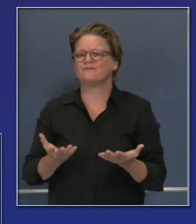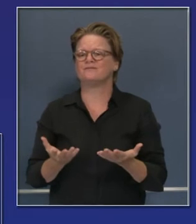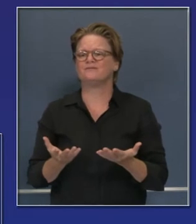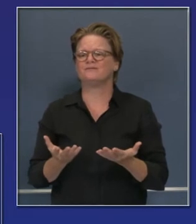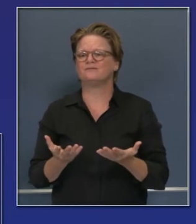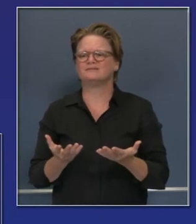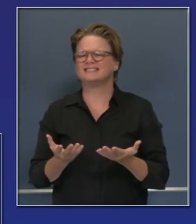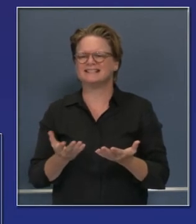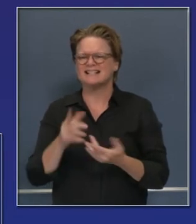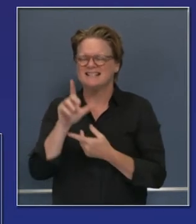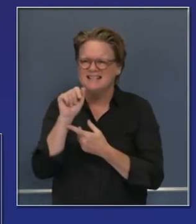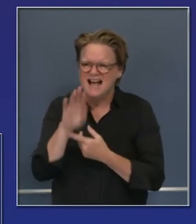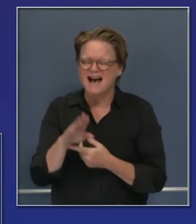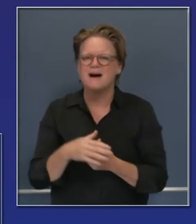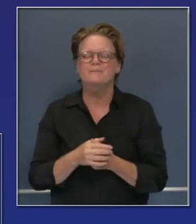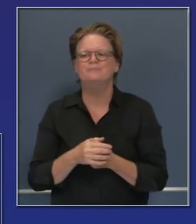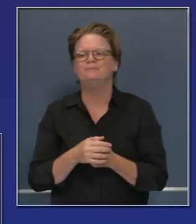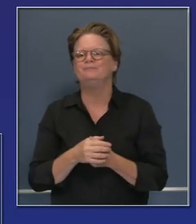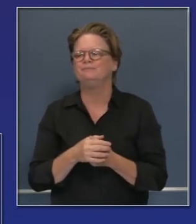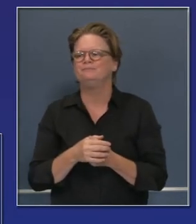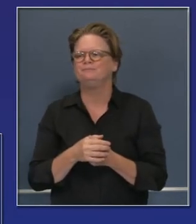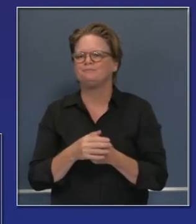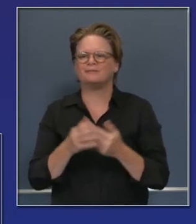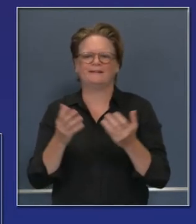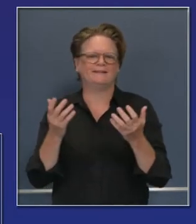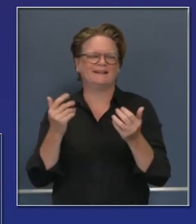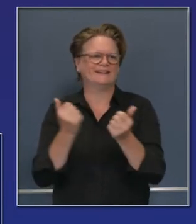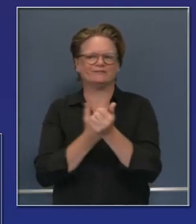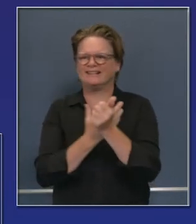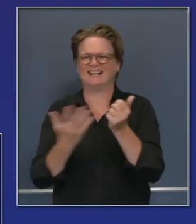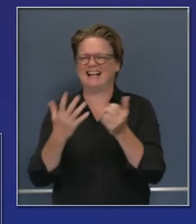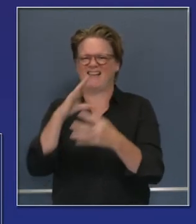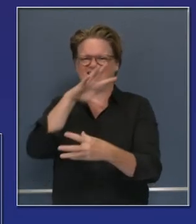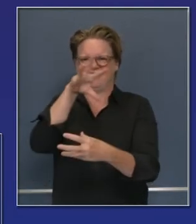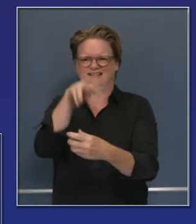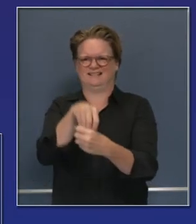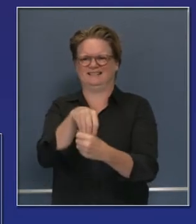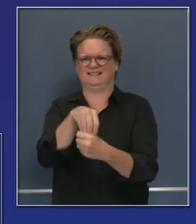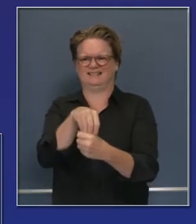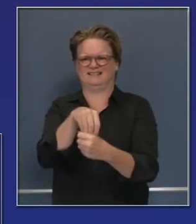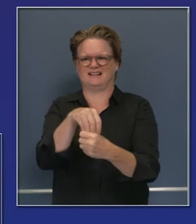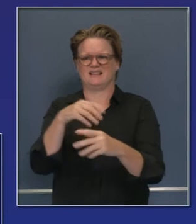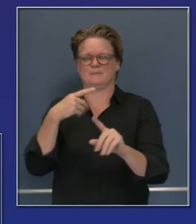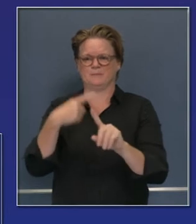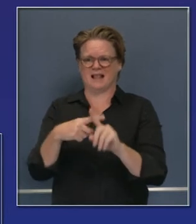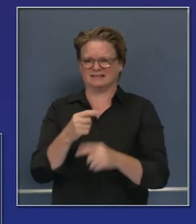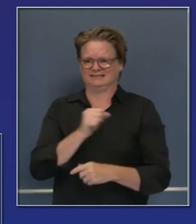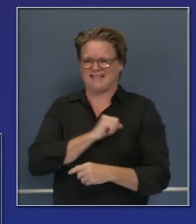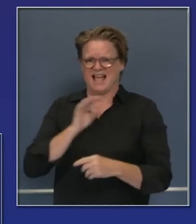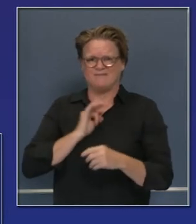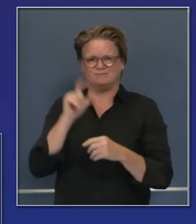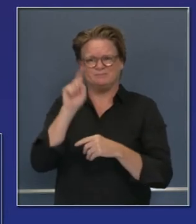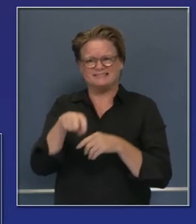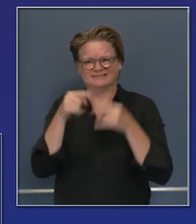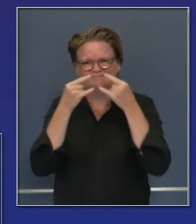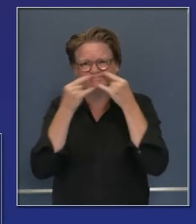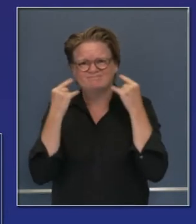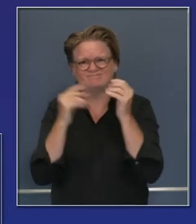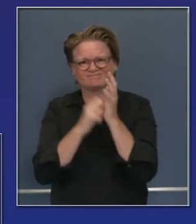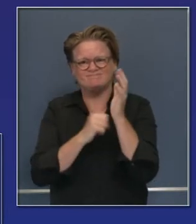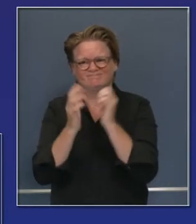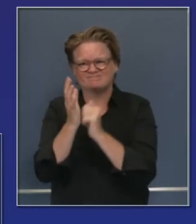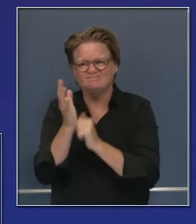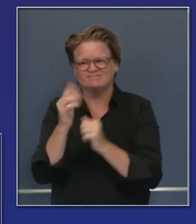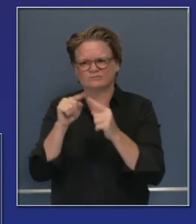algo importantísimo de estas pruebas y el equipo de protección individual